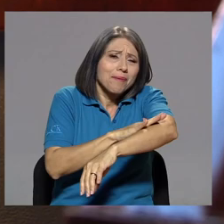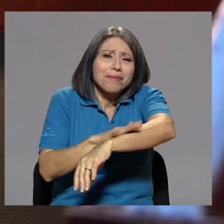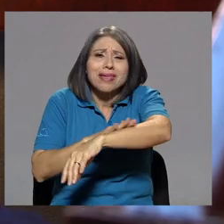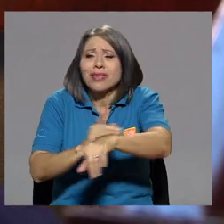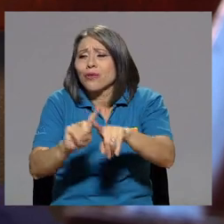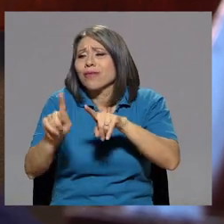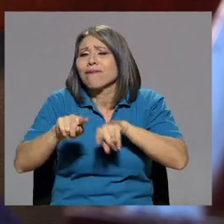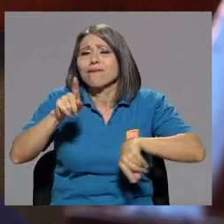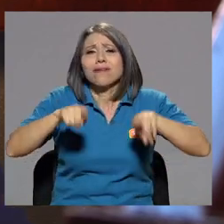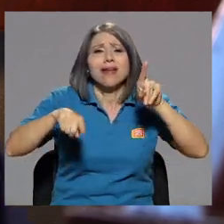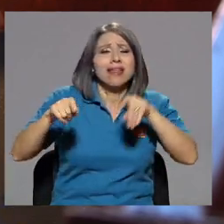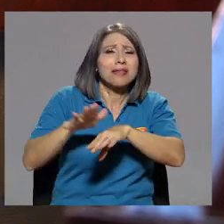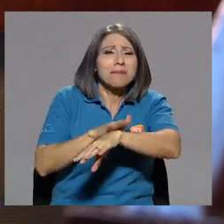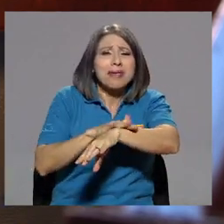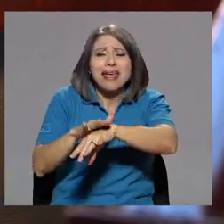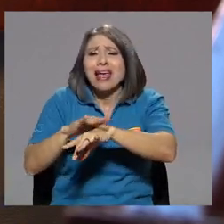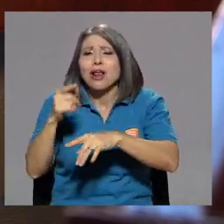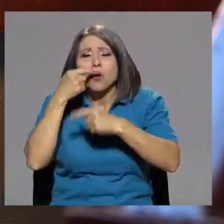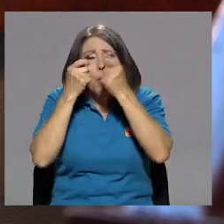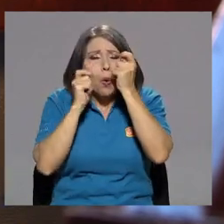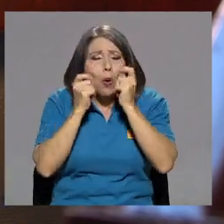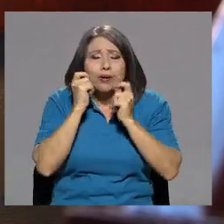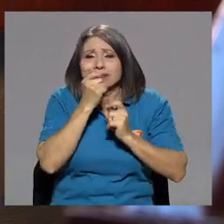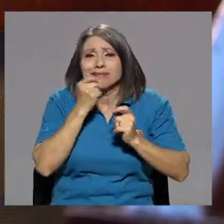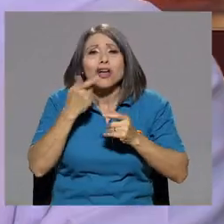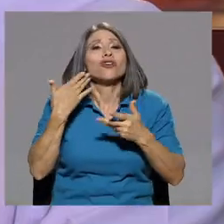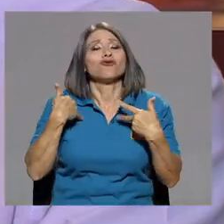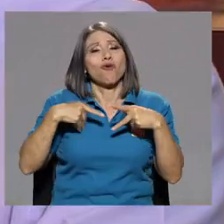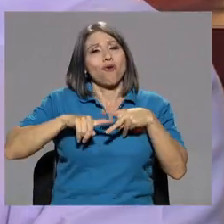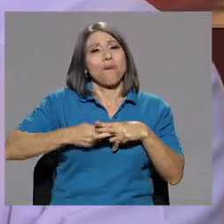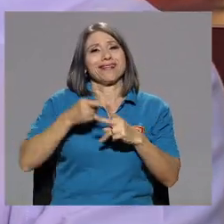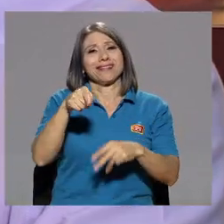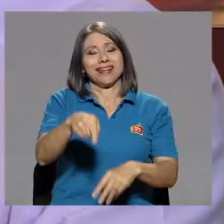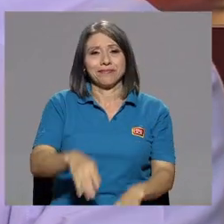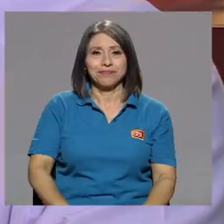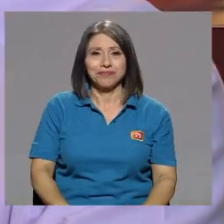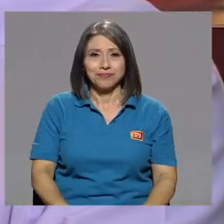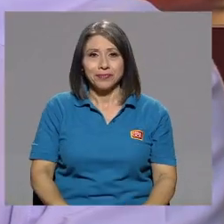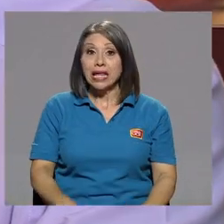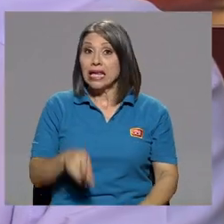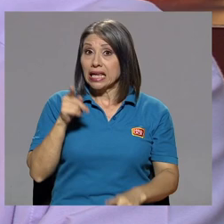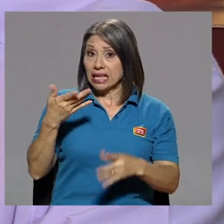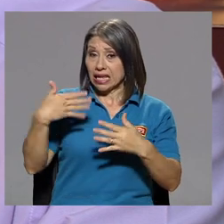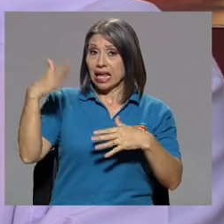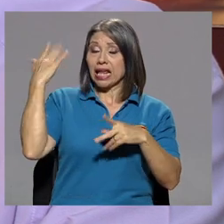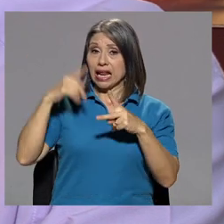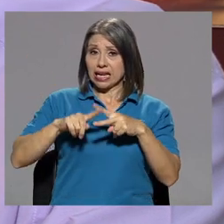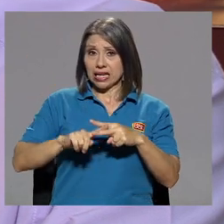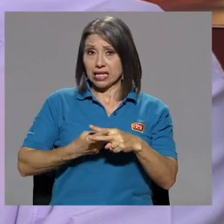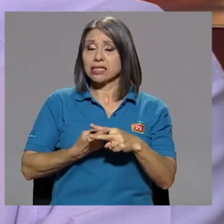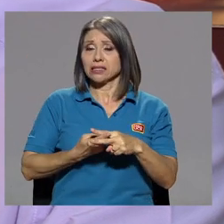tratamientos y cosméticos y todo eso. Ahí comencé yo. Y era el inicio de una